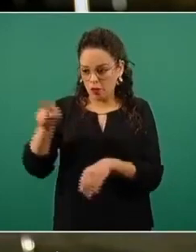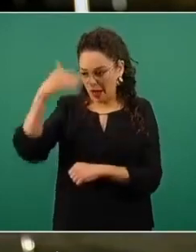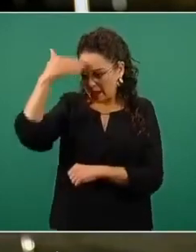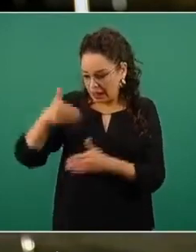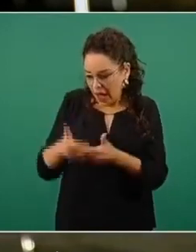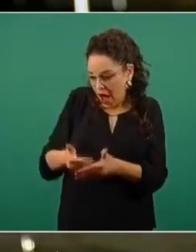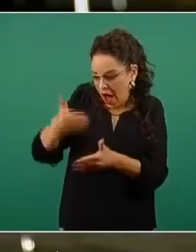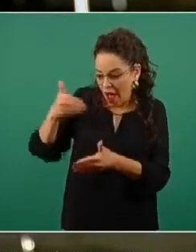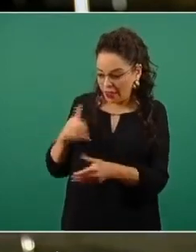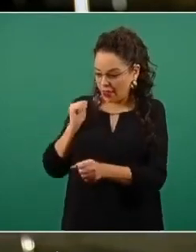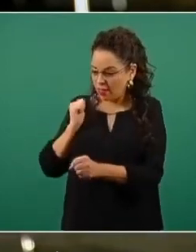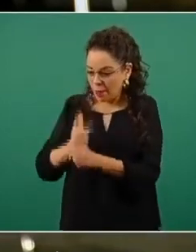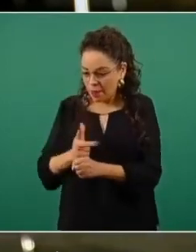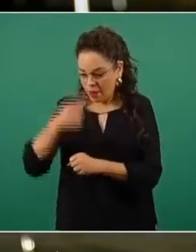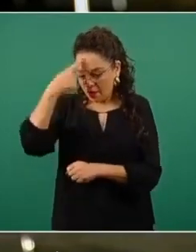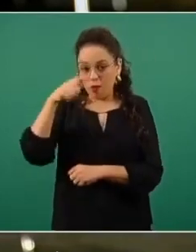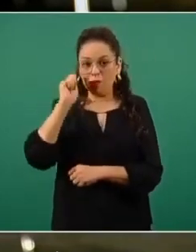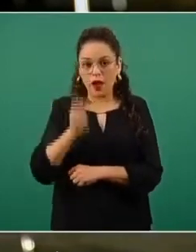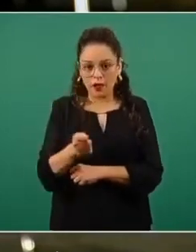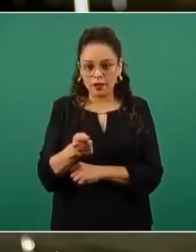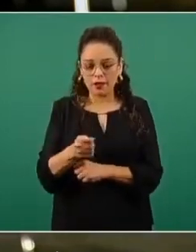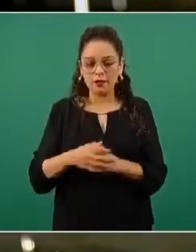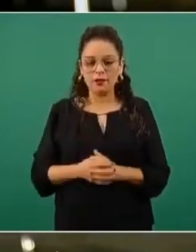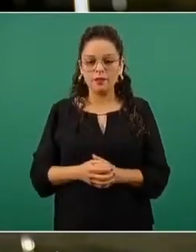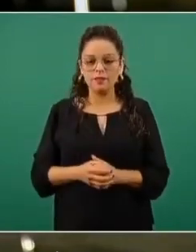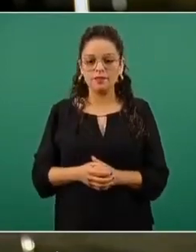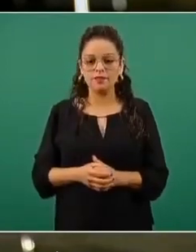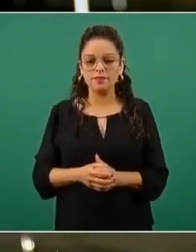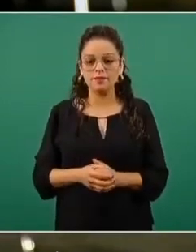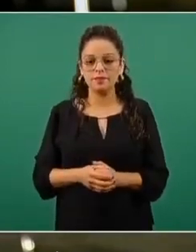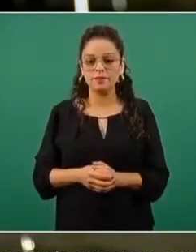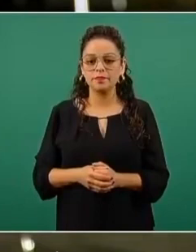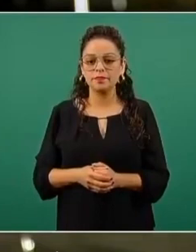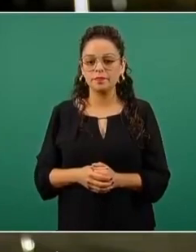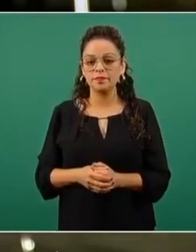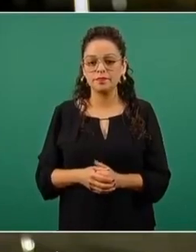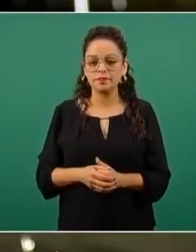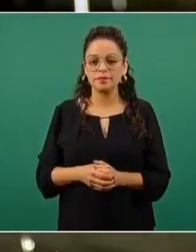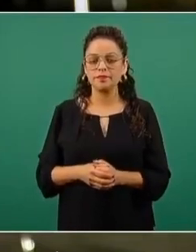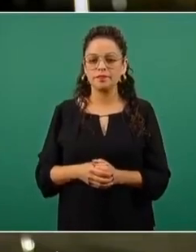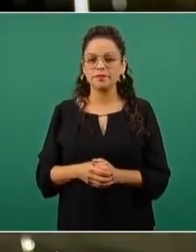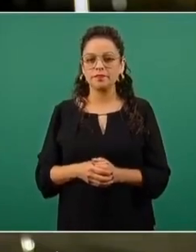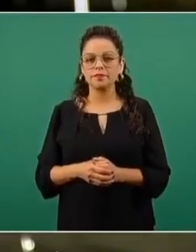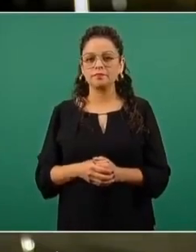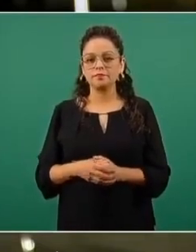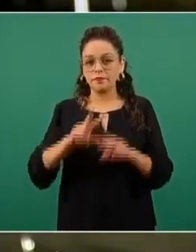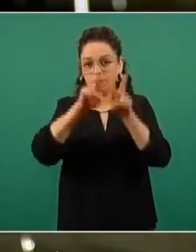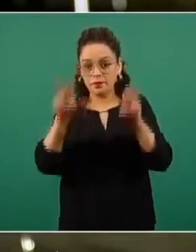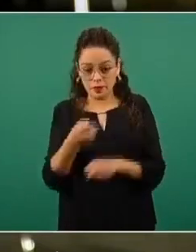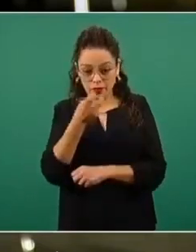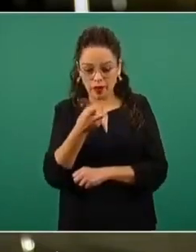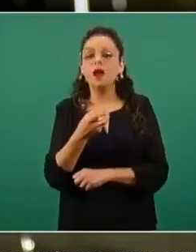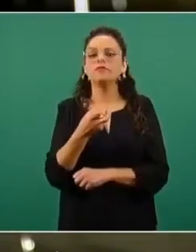que tuvieron ellos para la conformación de puntos, lo filtraron a familias poderosas, a